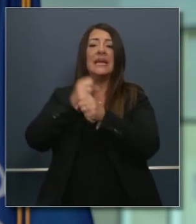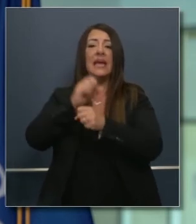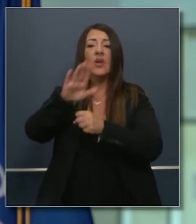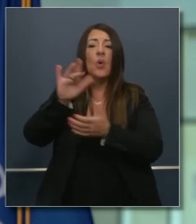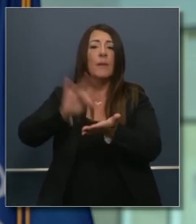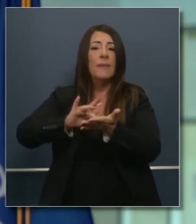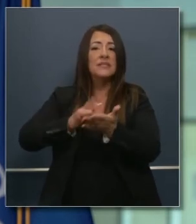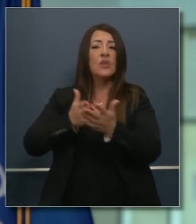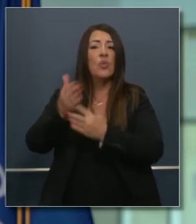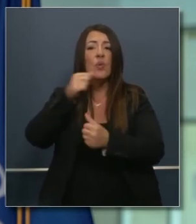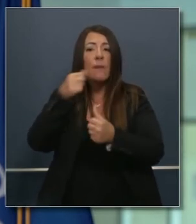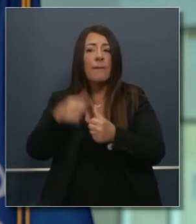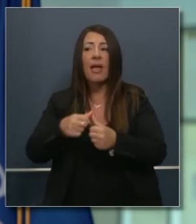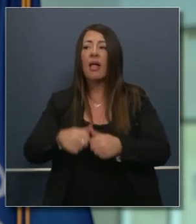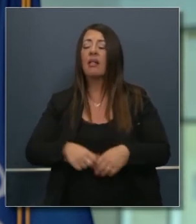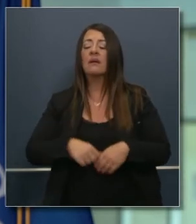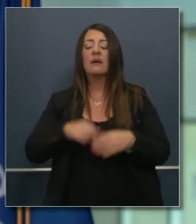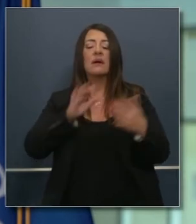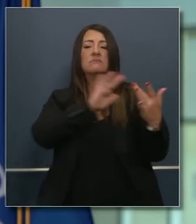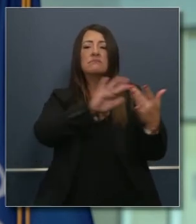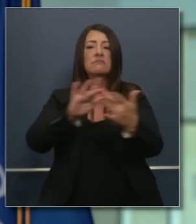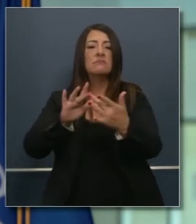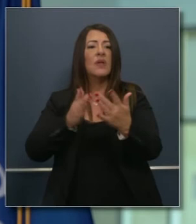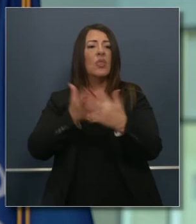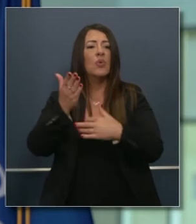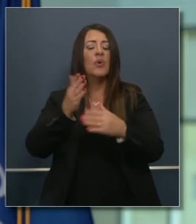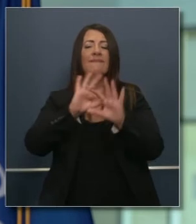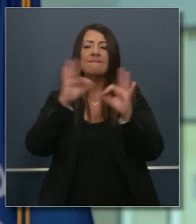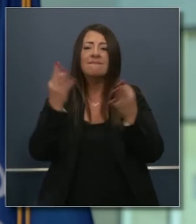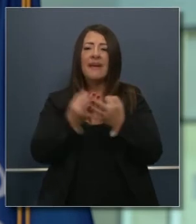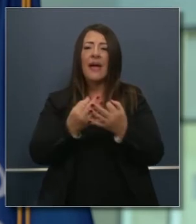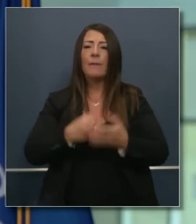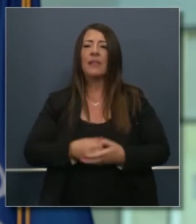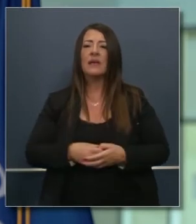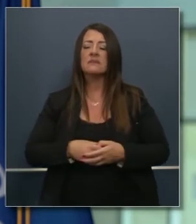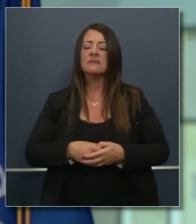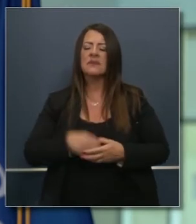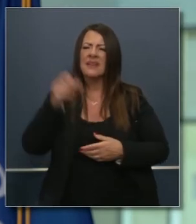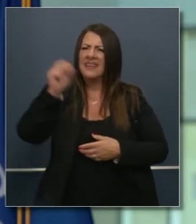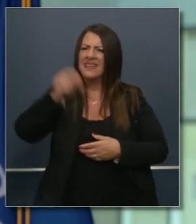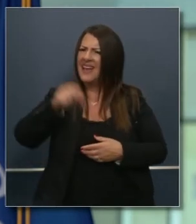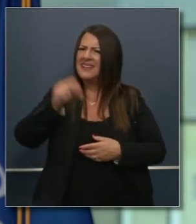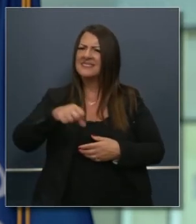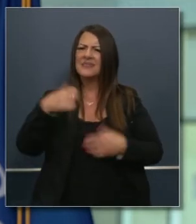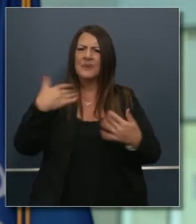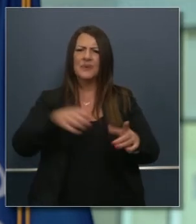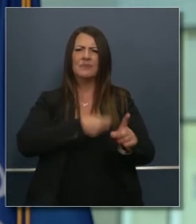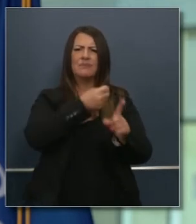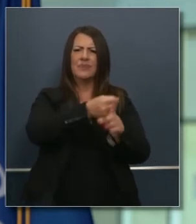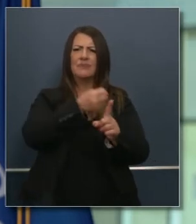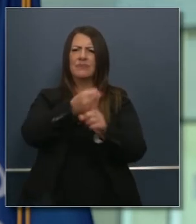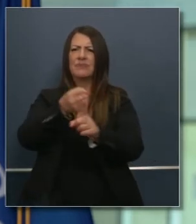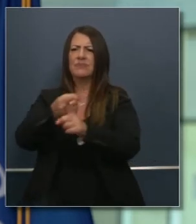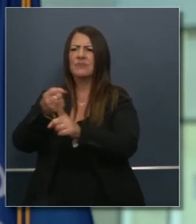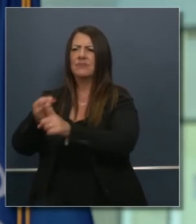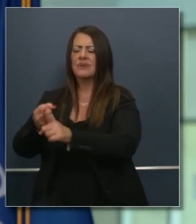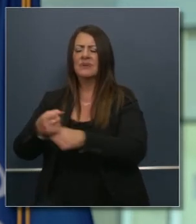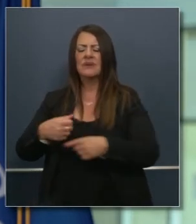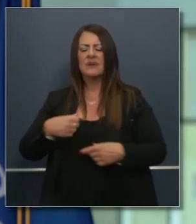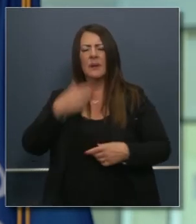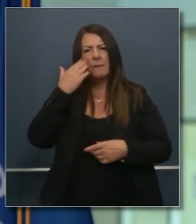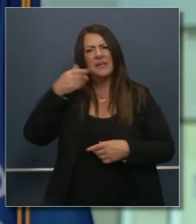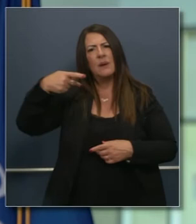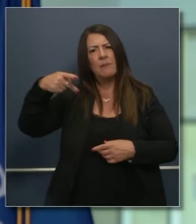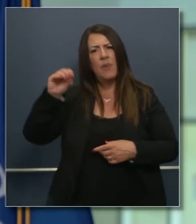informaciones de poder corresponder con un ser amado y las poblaciones vulnerables están sufriendo un